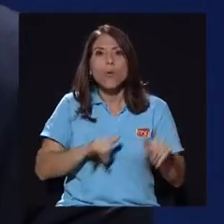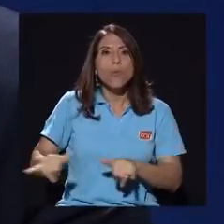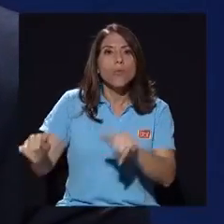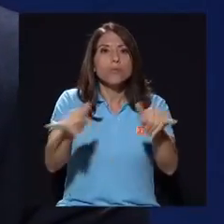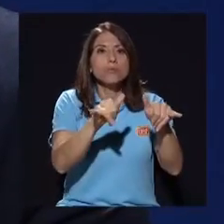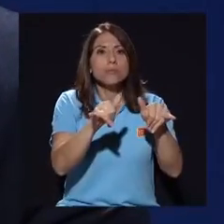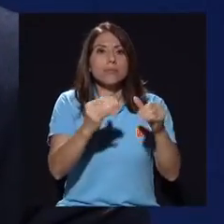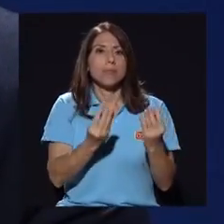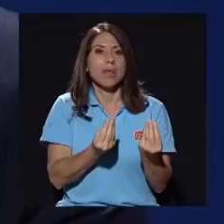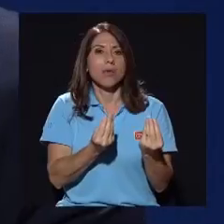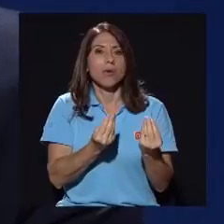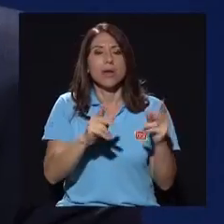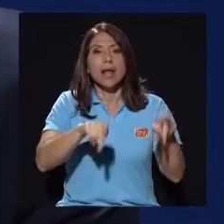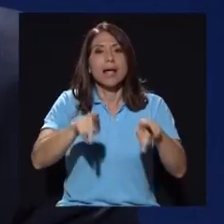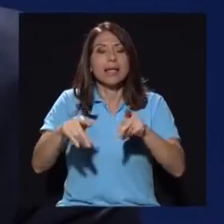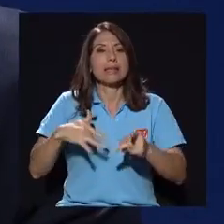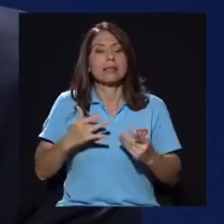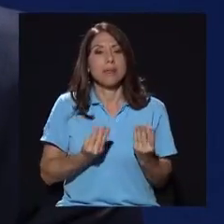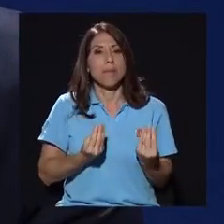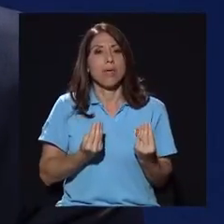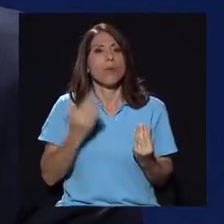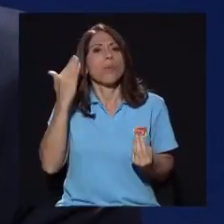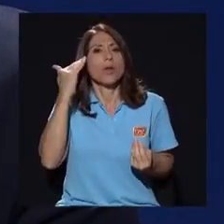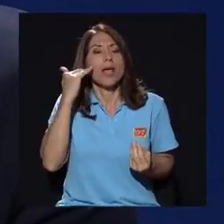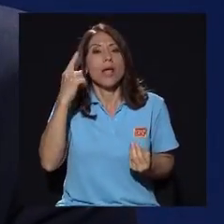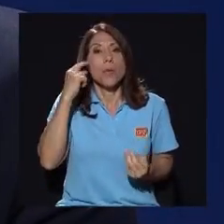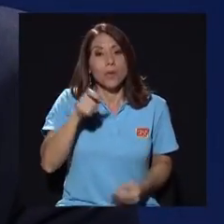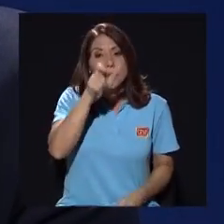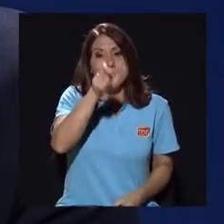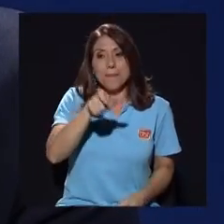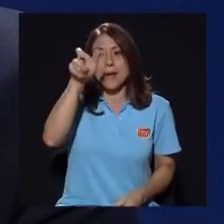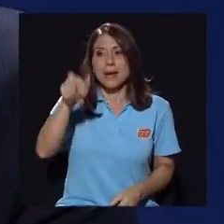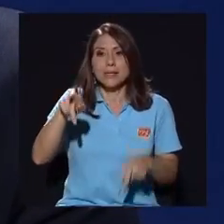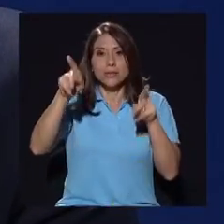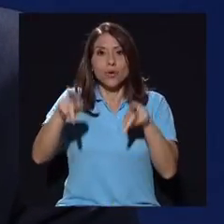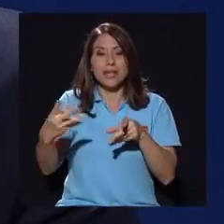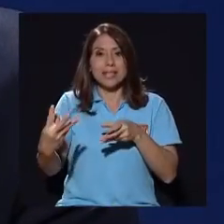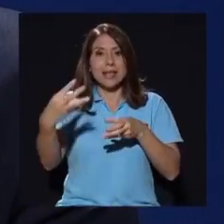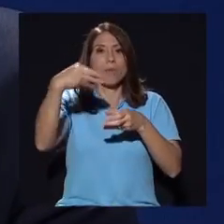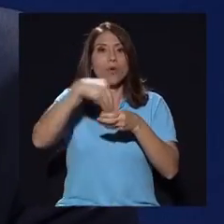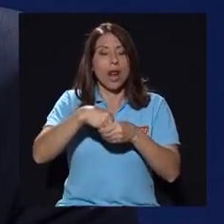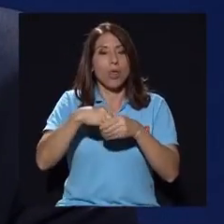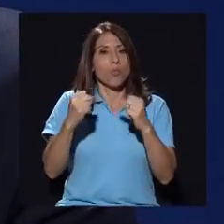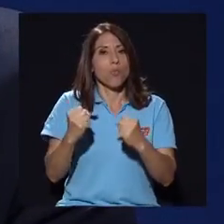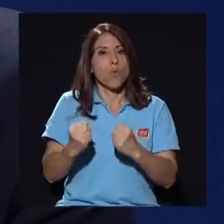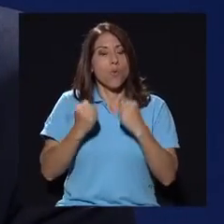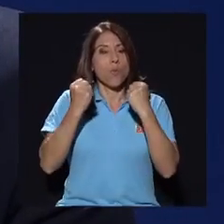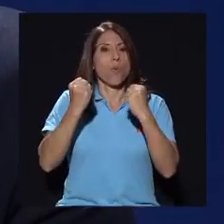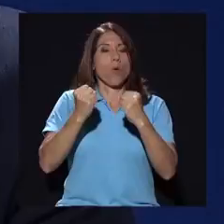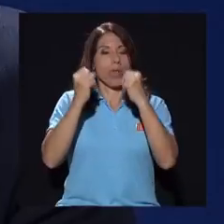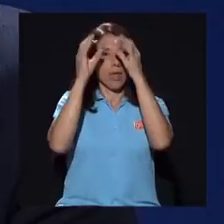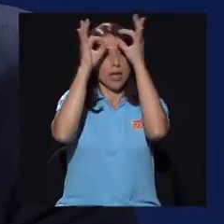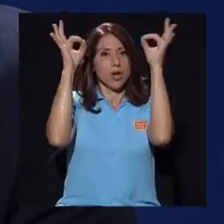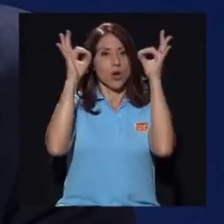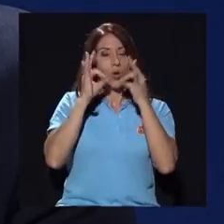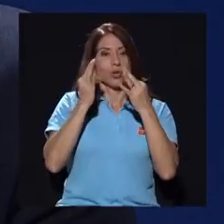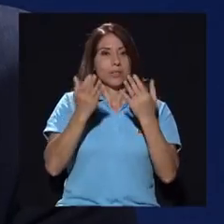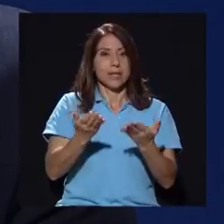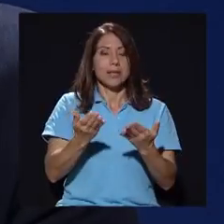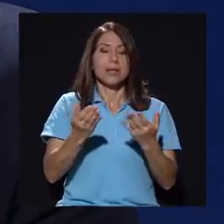miedo, la gente ha tenido miedo, ¿por qué? Porque claramente las figuras que están involucradas en esto son figuras muy poderosas y figuras